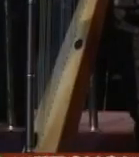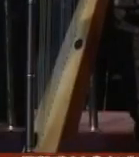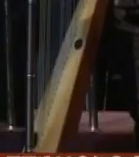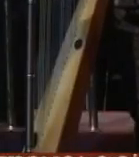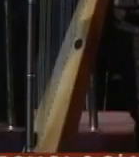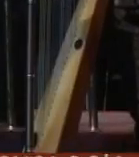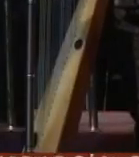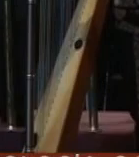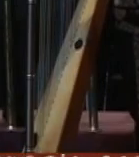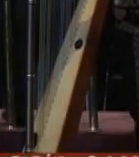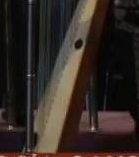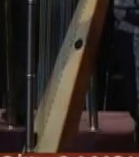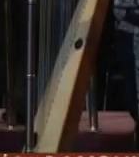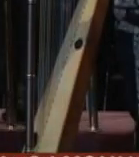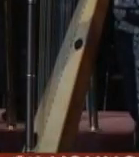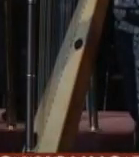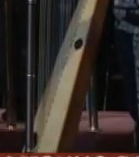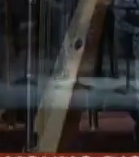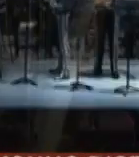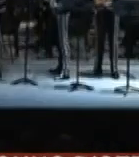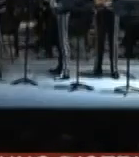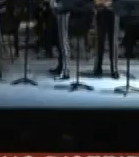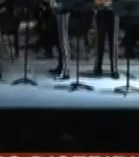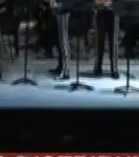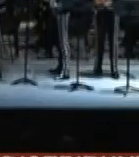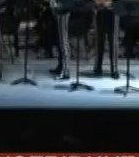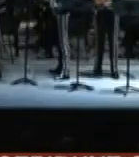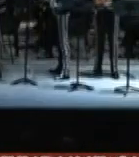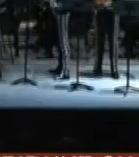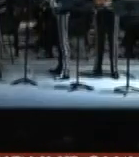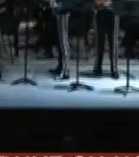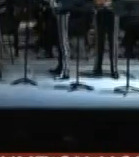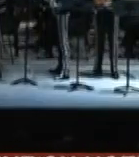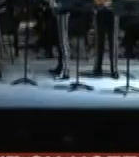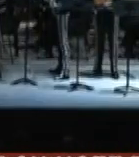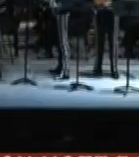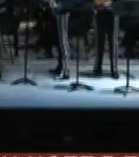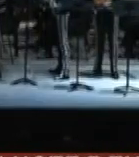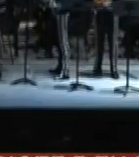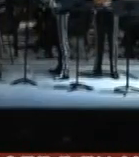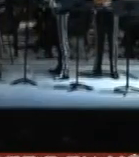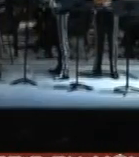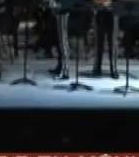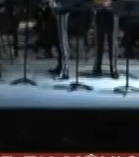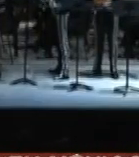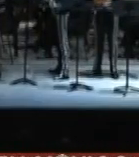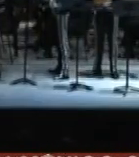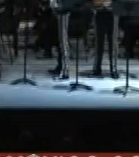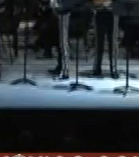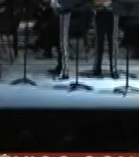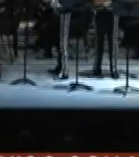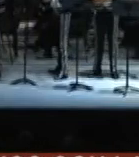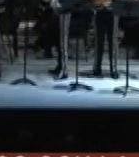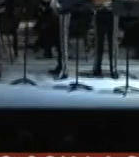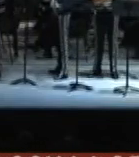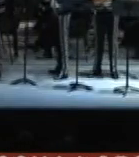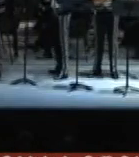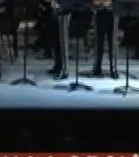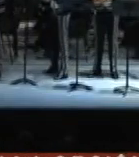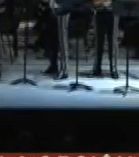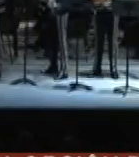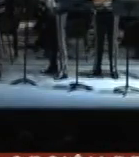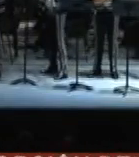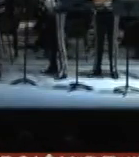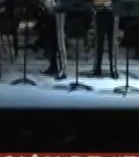Jalisco dirigida por Enrique Vadillo así como la soprano Bárbara Padilla y el mariachi Nuevo Tecalitlán para México